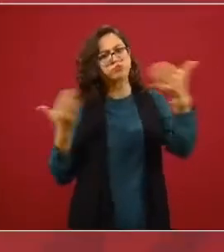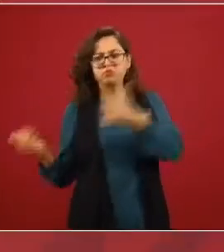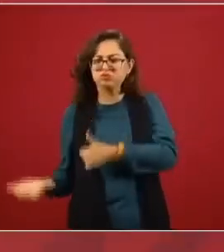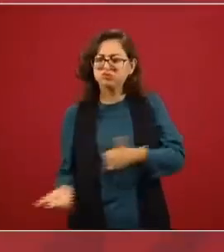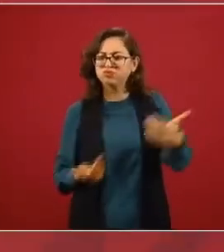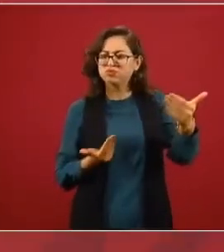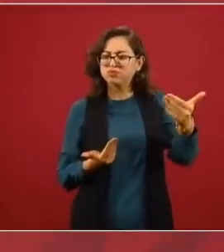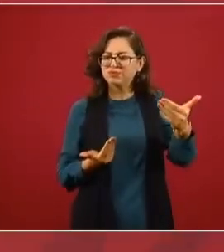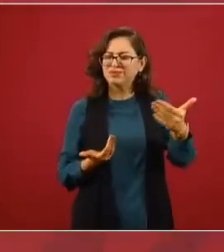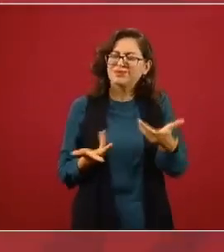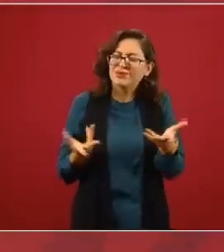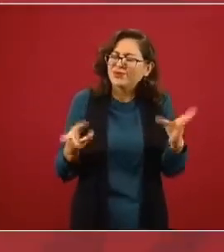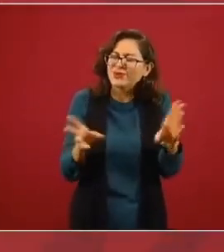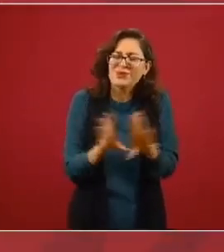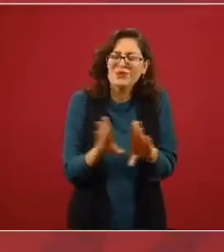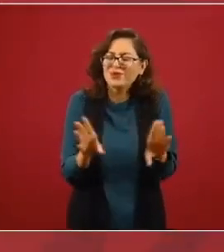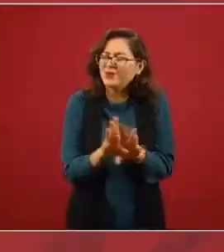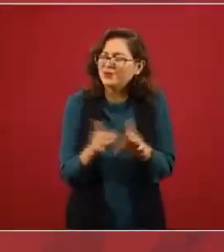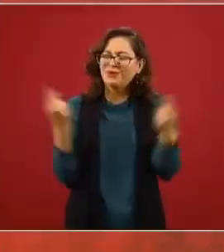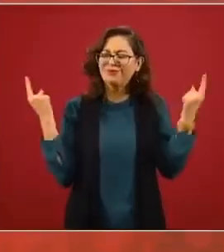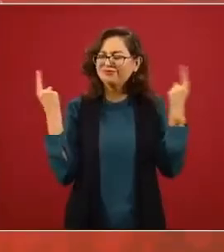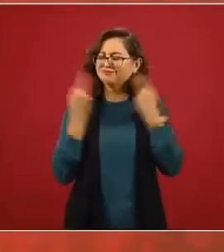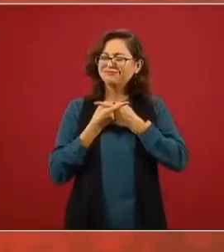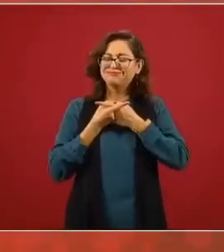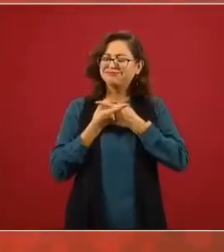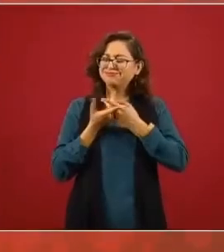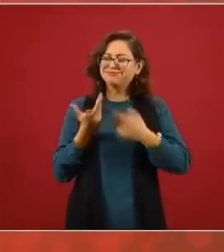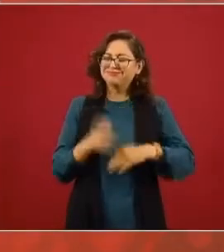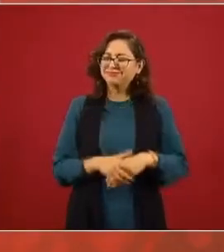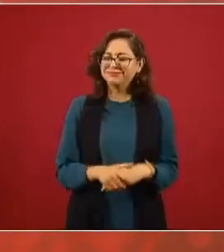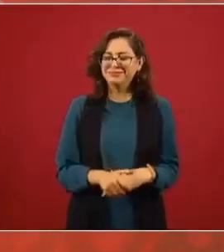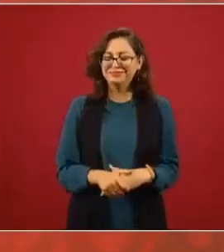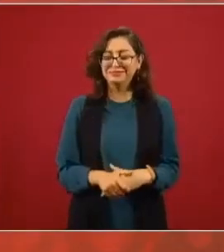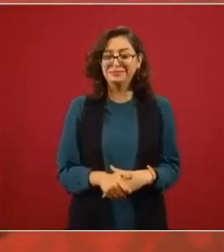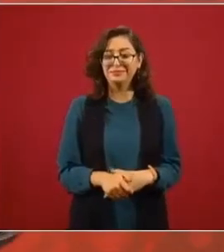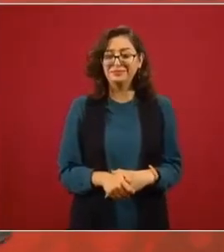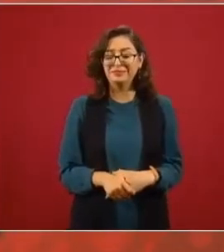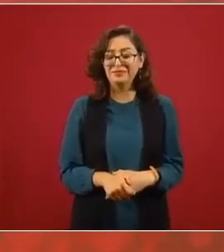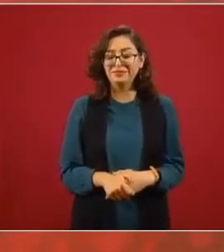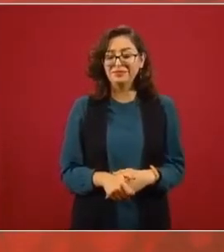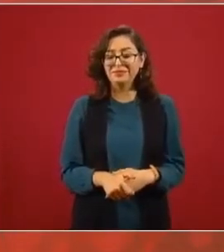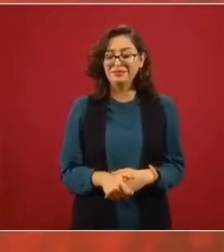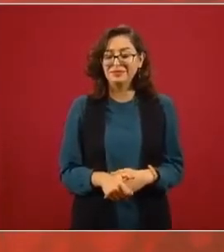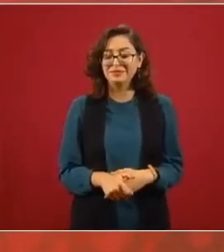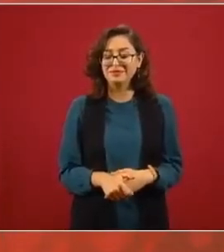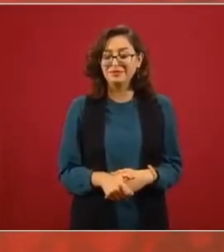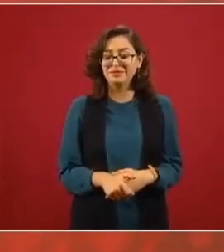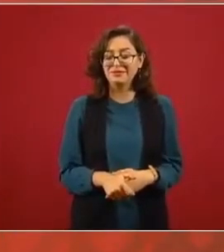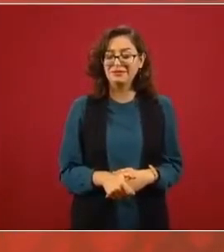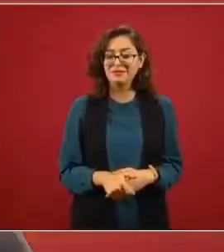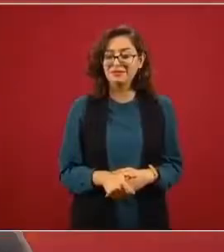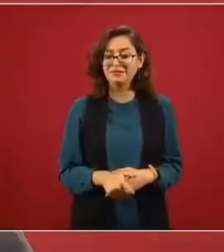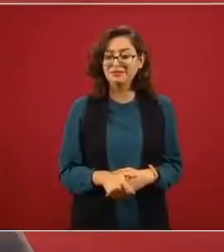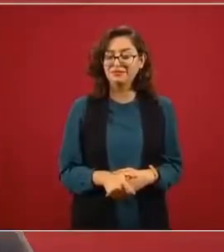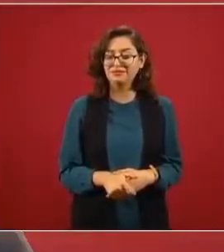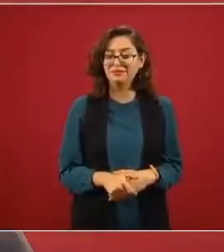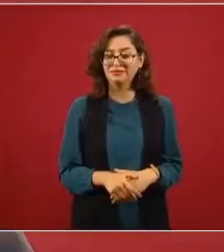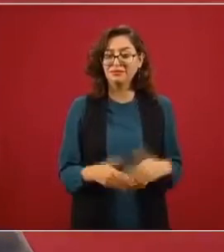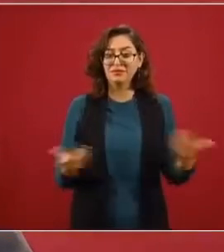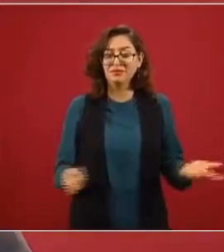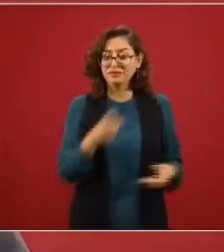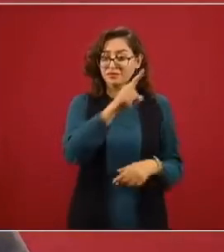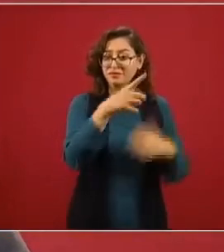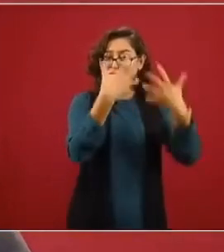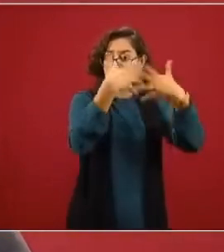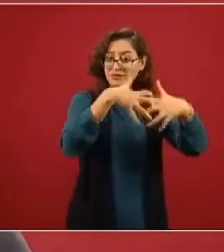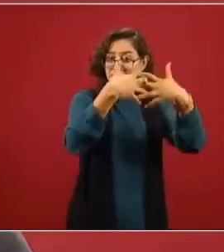Porque la planta no es para que se consuma la cerveza en Baja California.